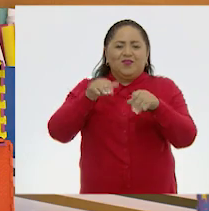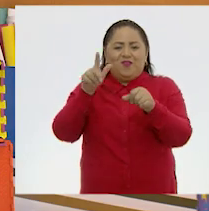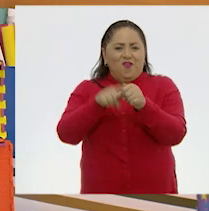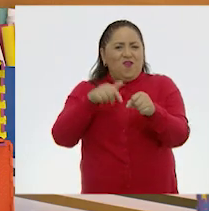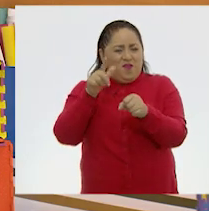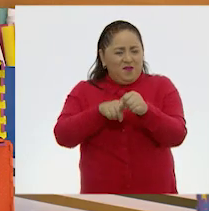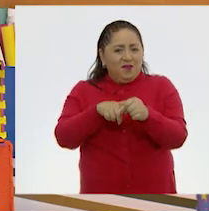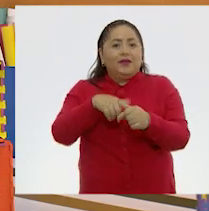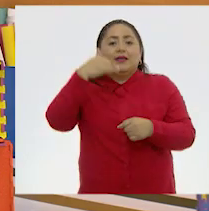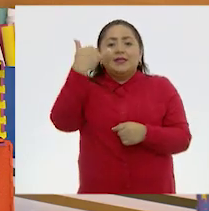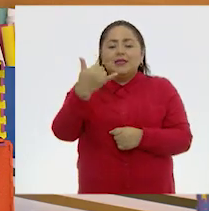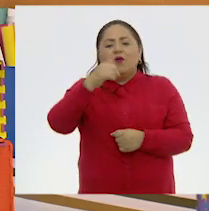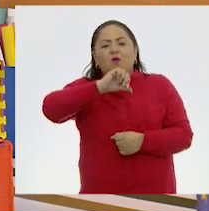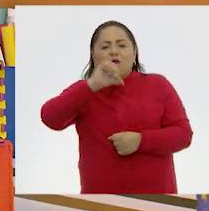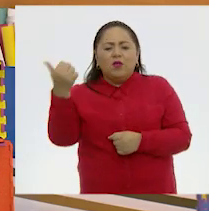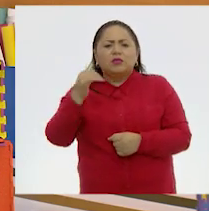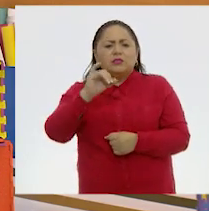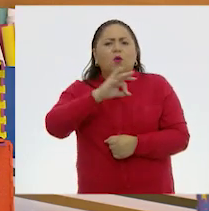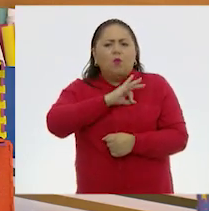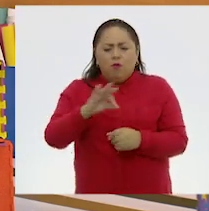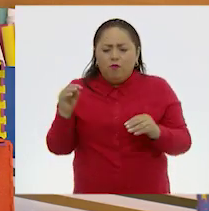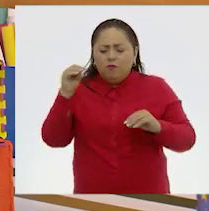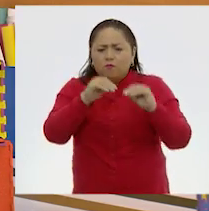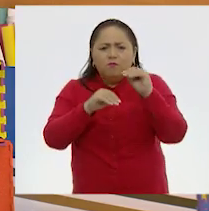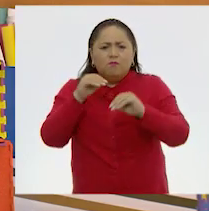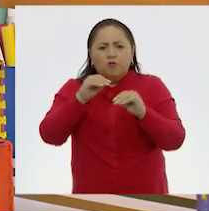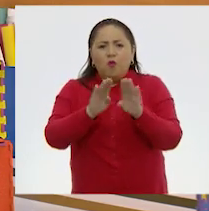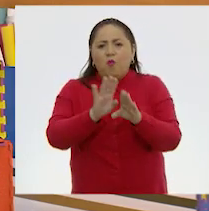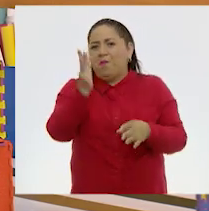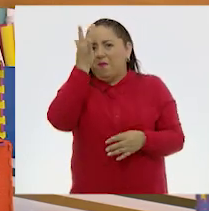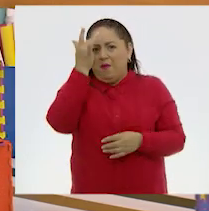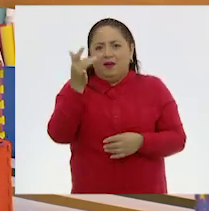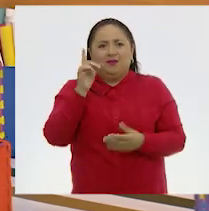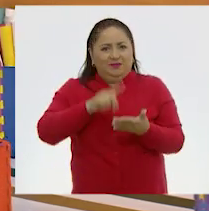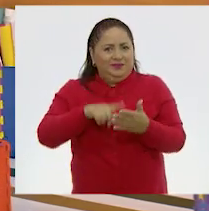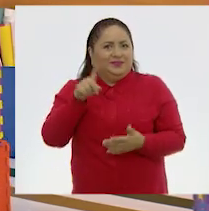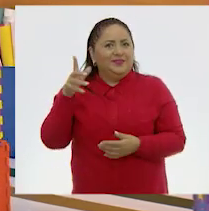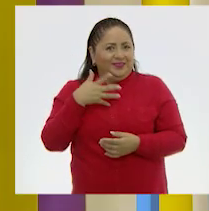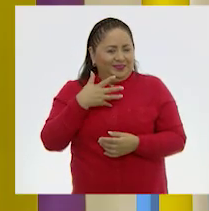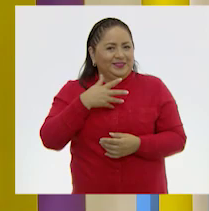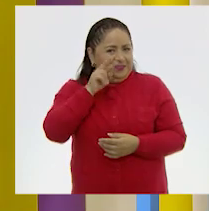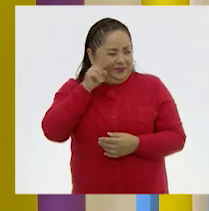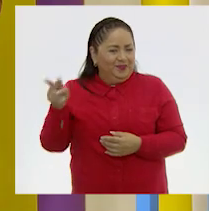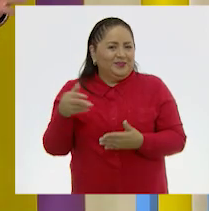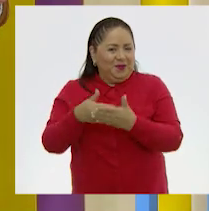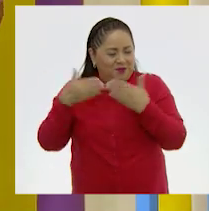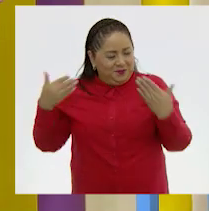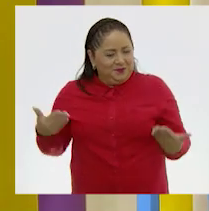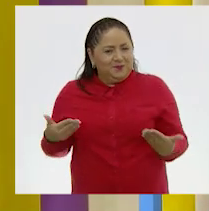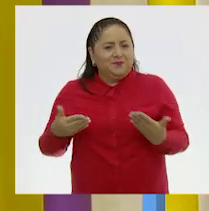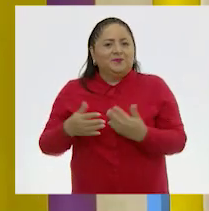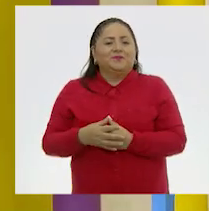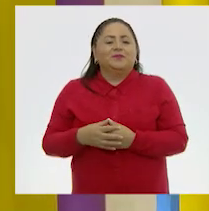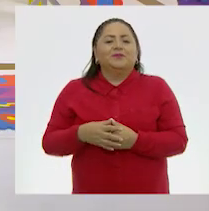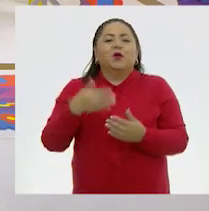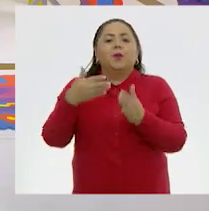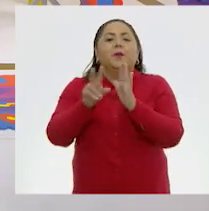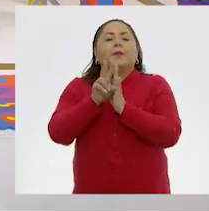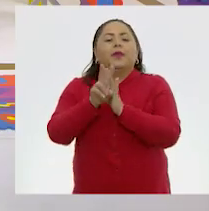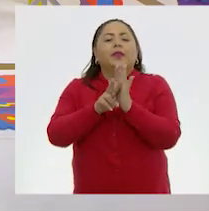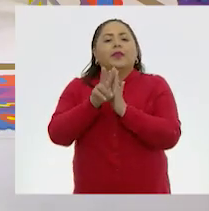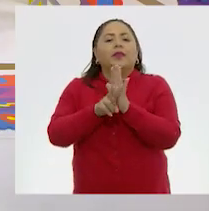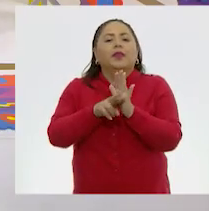colores y con otras posibilidades de magia que ellos tienen. A ver, veamos entonces más magia. El siguiente